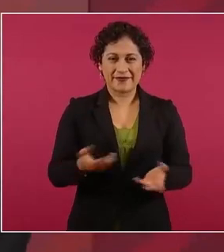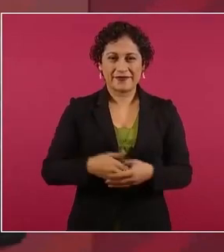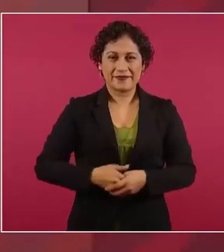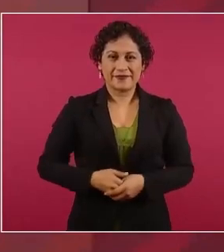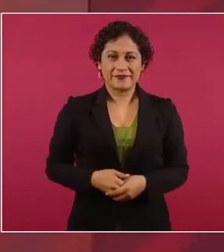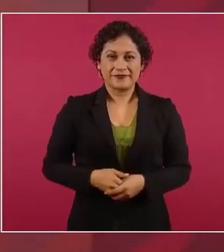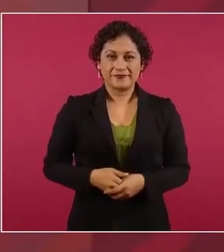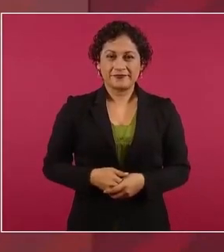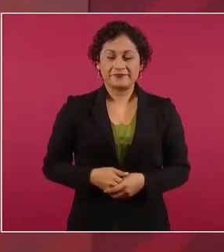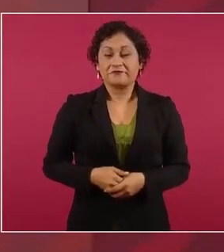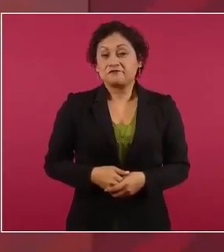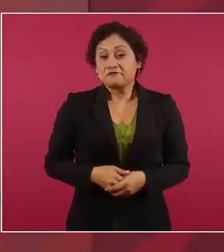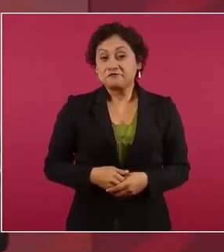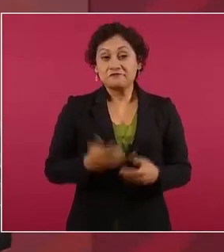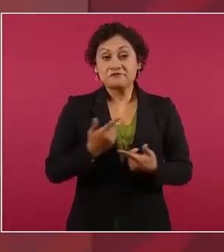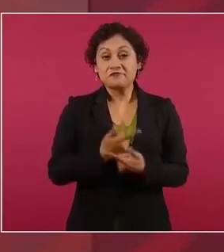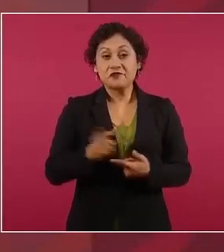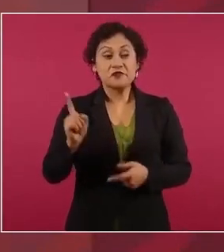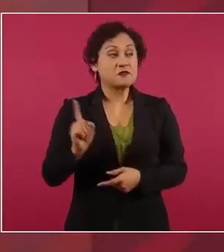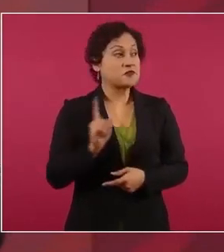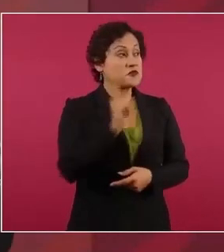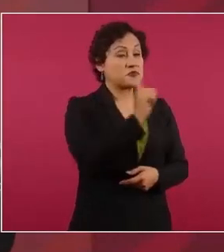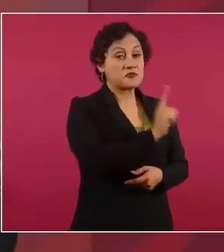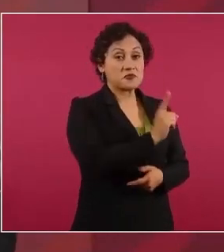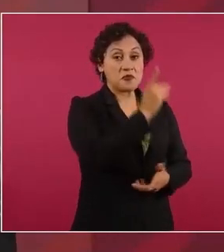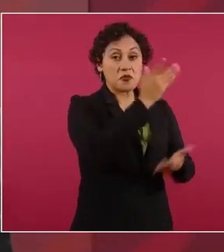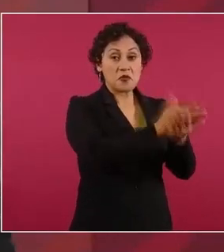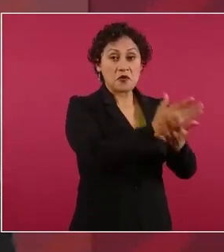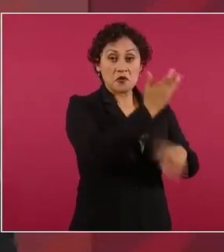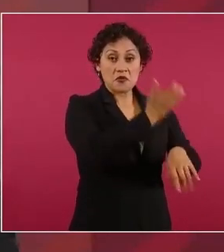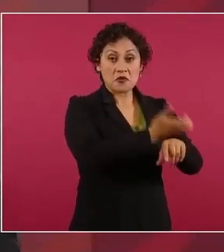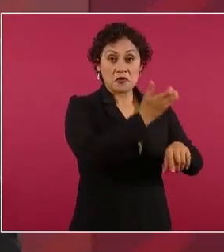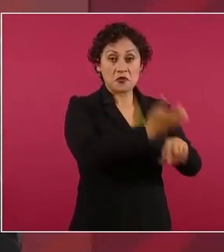cualquiera puede comprar en un supermercado